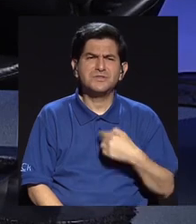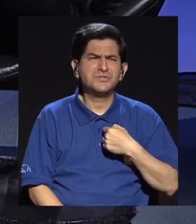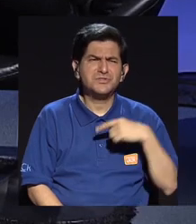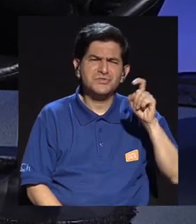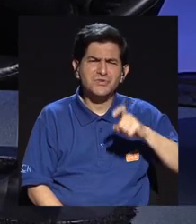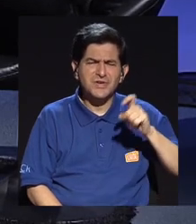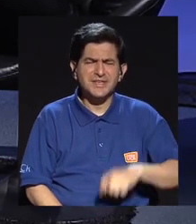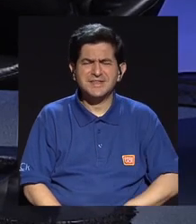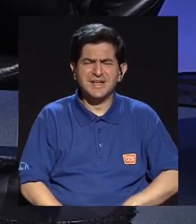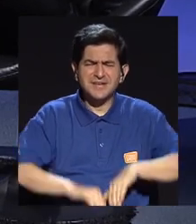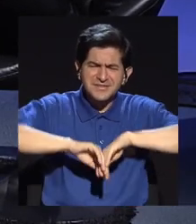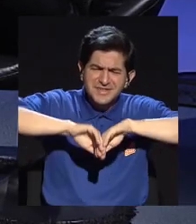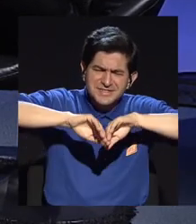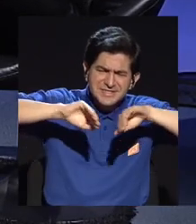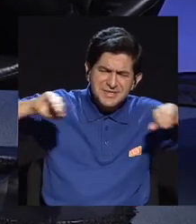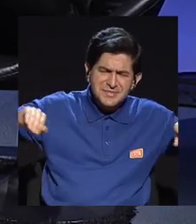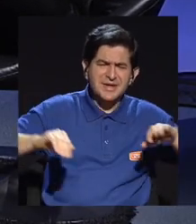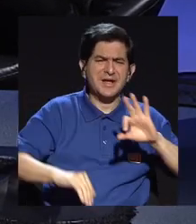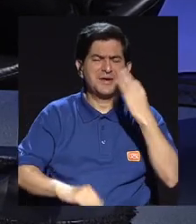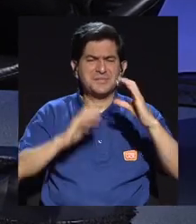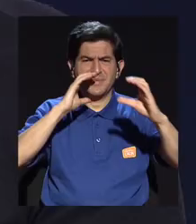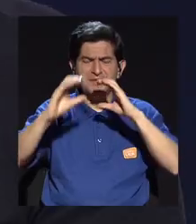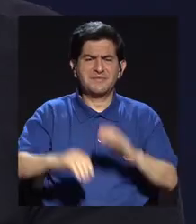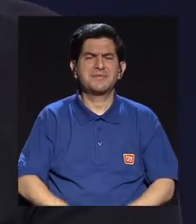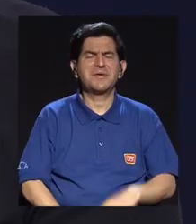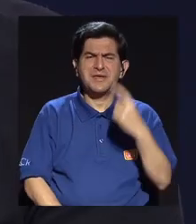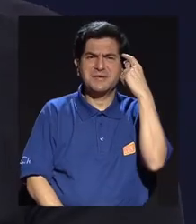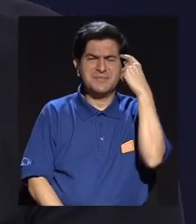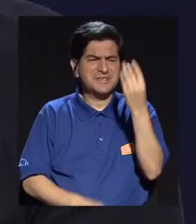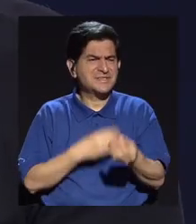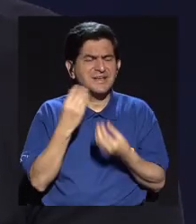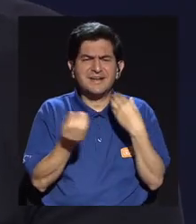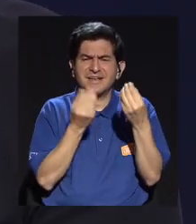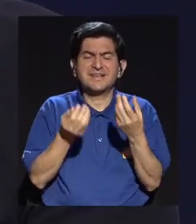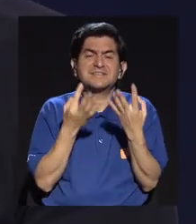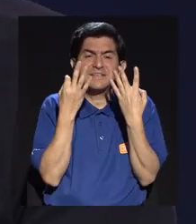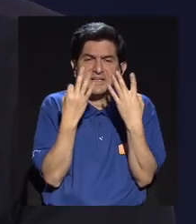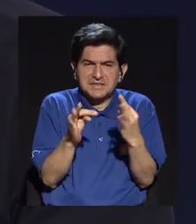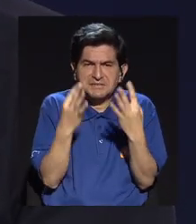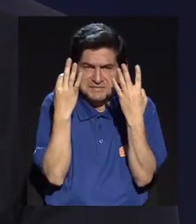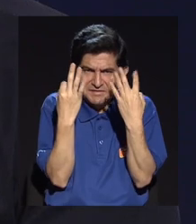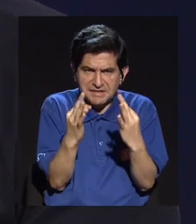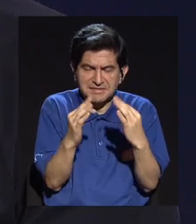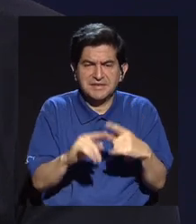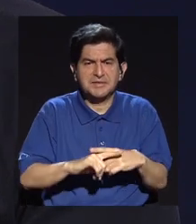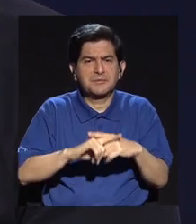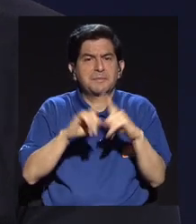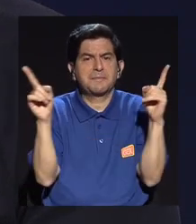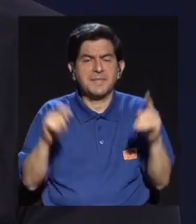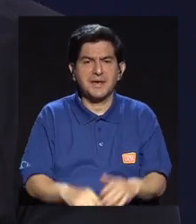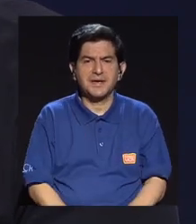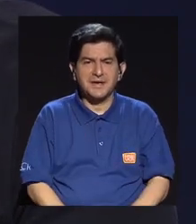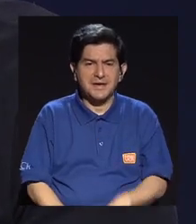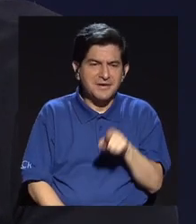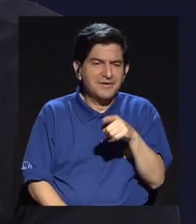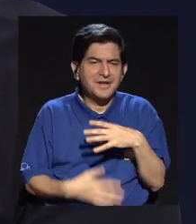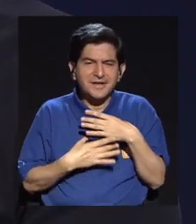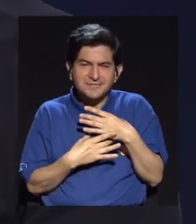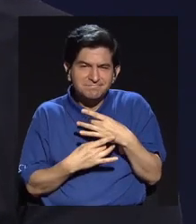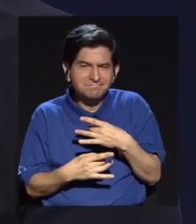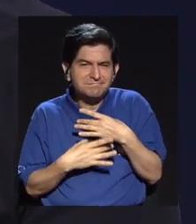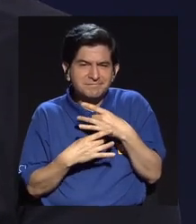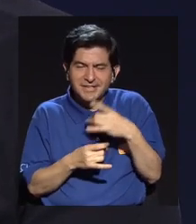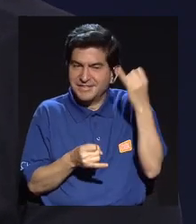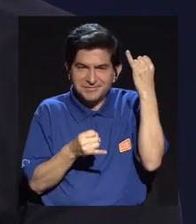periodo de alejarme de medios de comunicación y replantearme qué es lo que quiero hacer. Y lo traté de hacer, pero la espinita